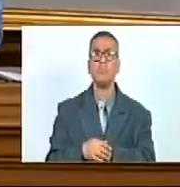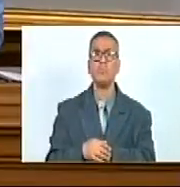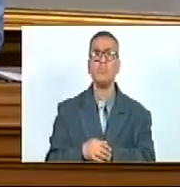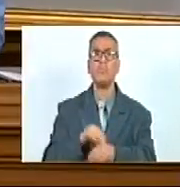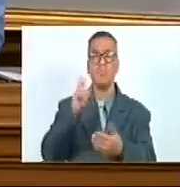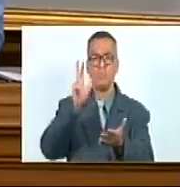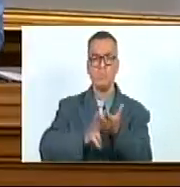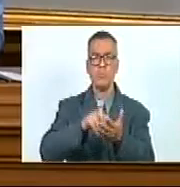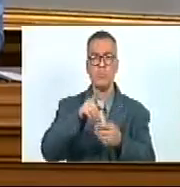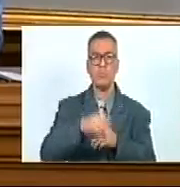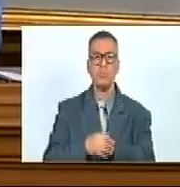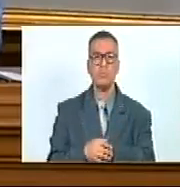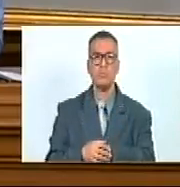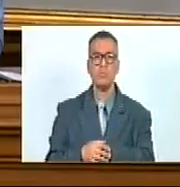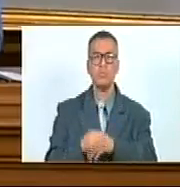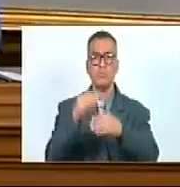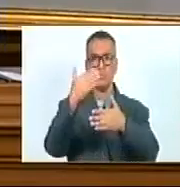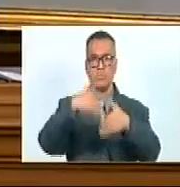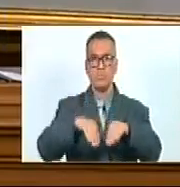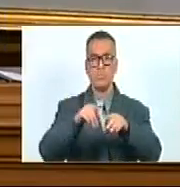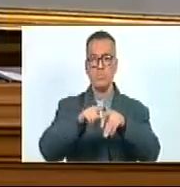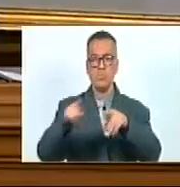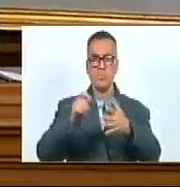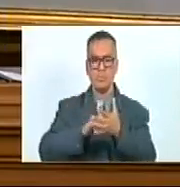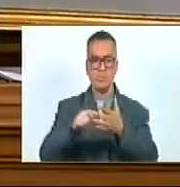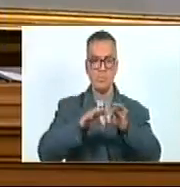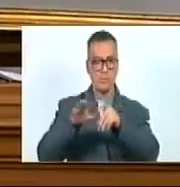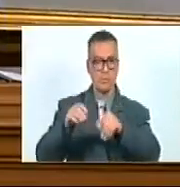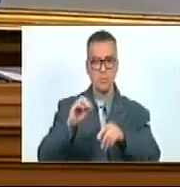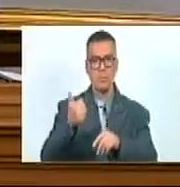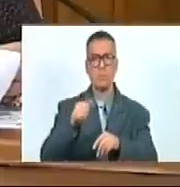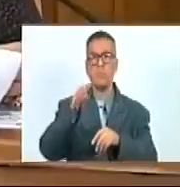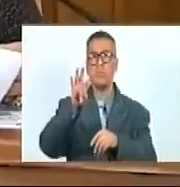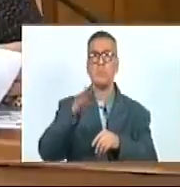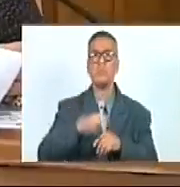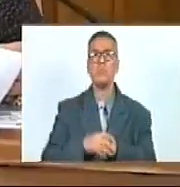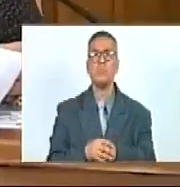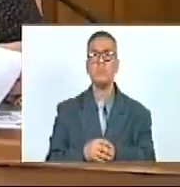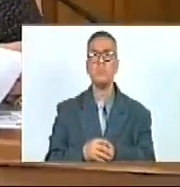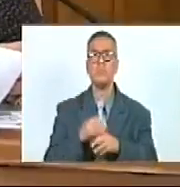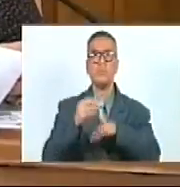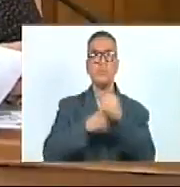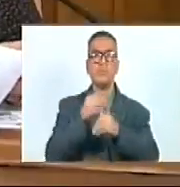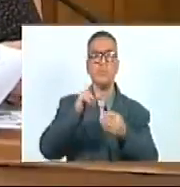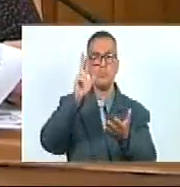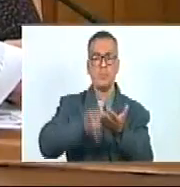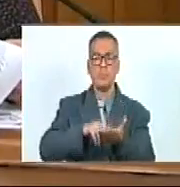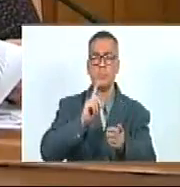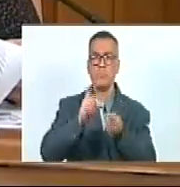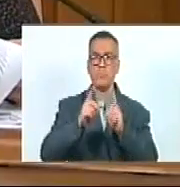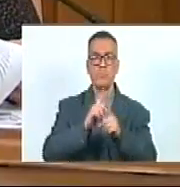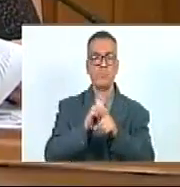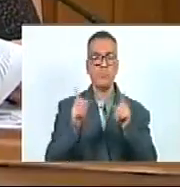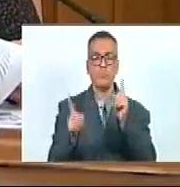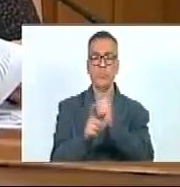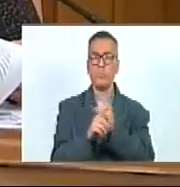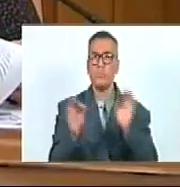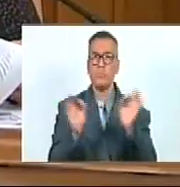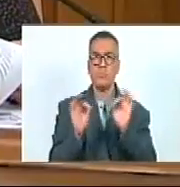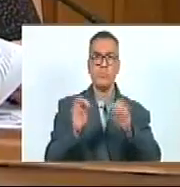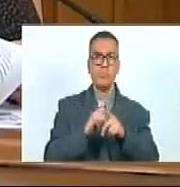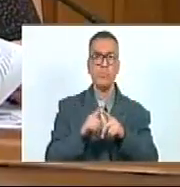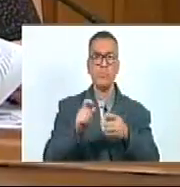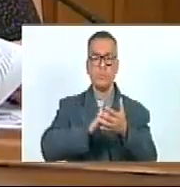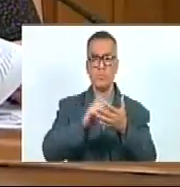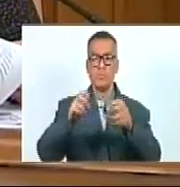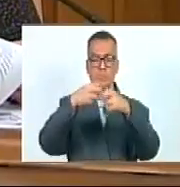ha aprobado. Siguiente, señora secretaria. Décimo, cuarto. Se propone aprobar sin modificación la denominación del